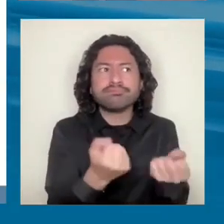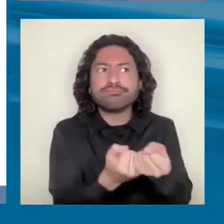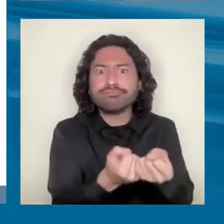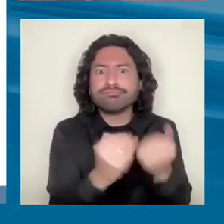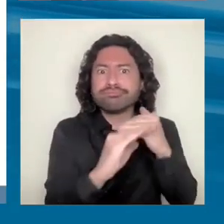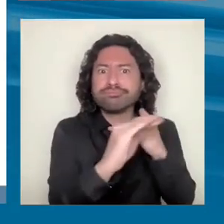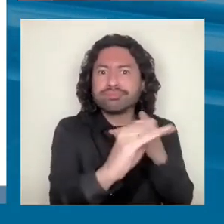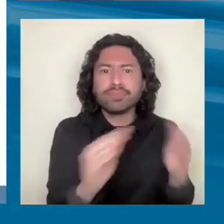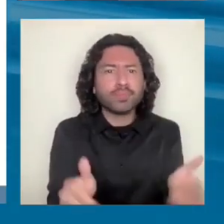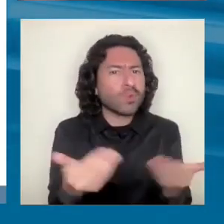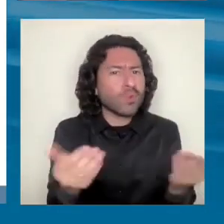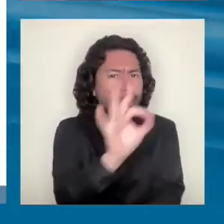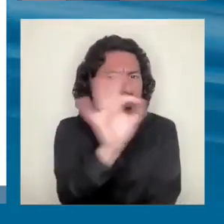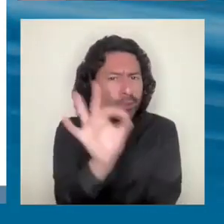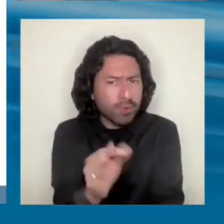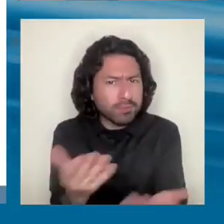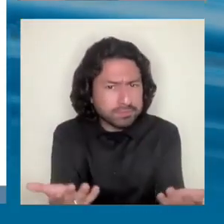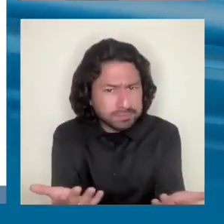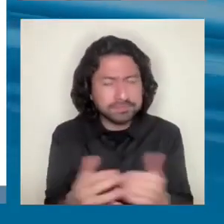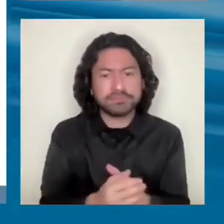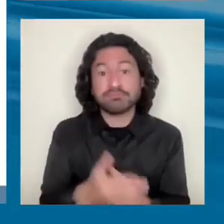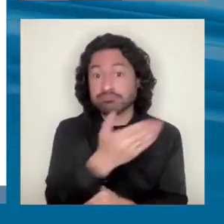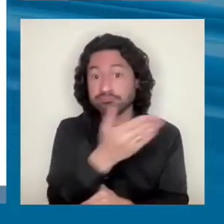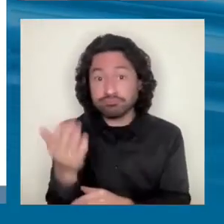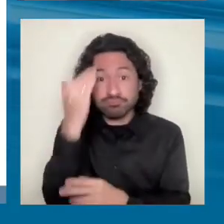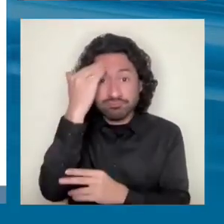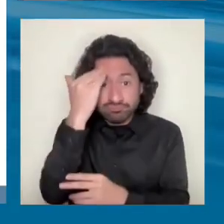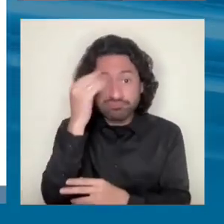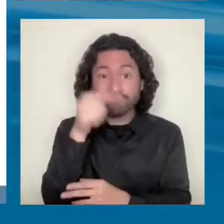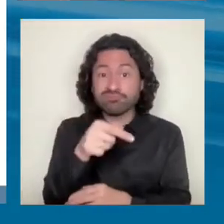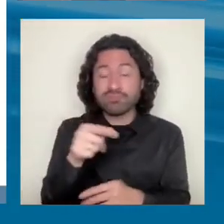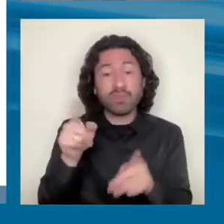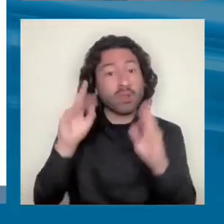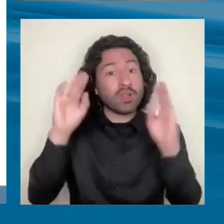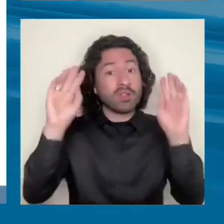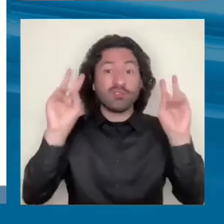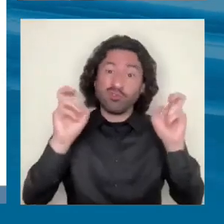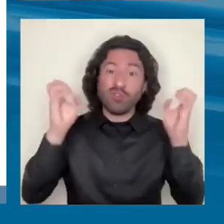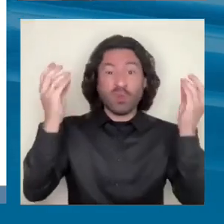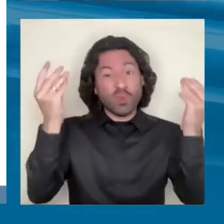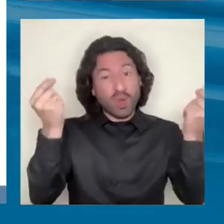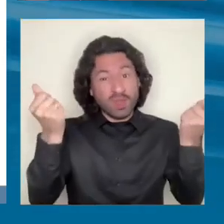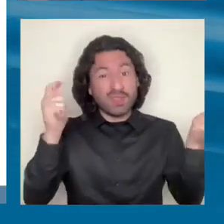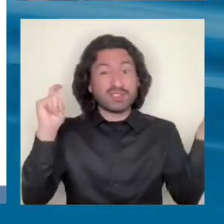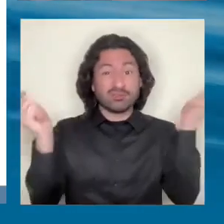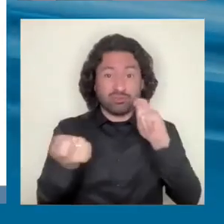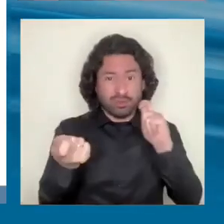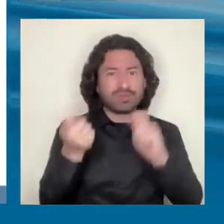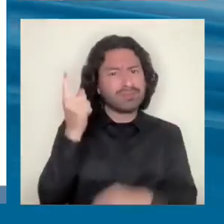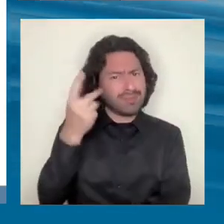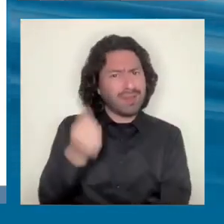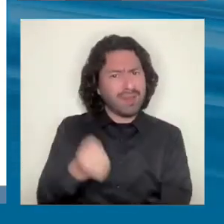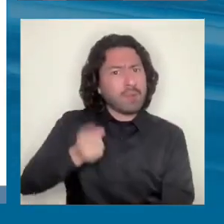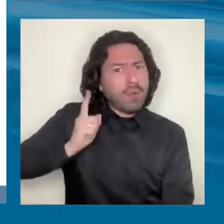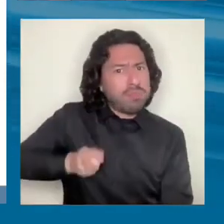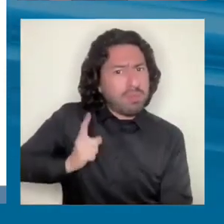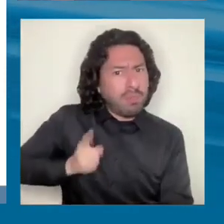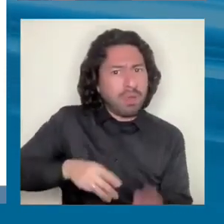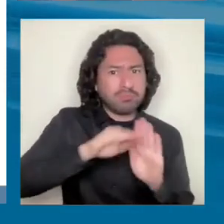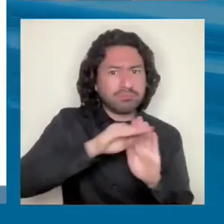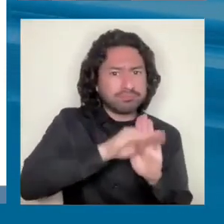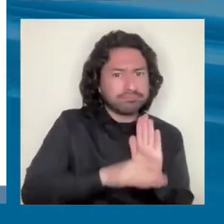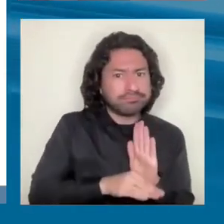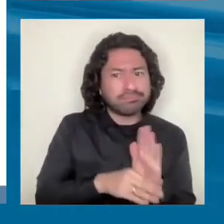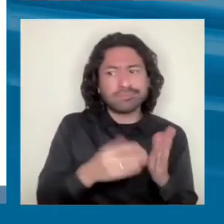Bueno, como sabemos, los imperativos del cambio climático, de la actividad humana amistosa